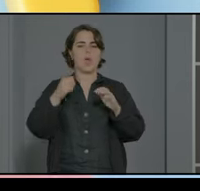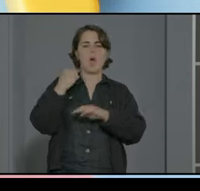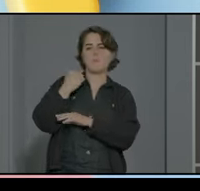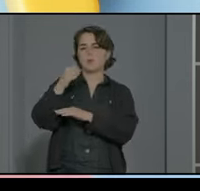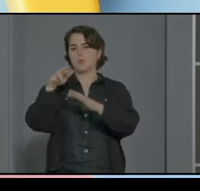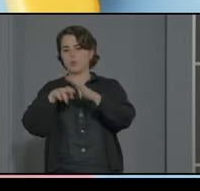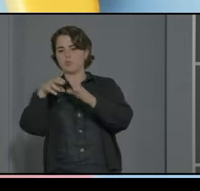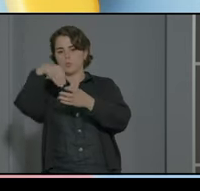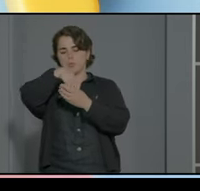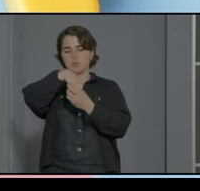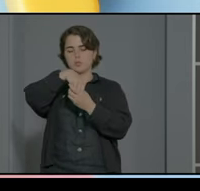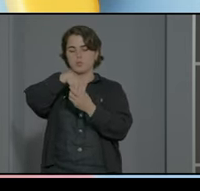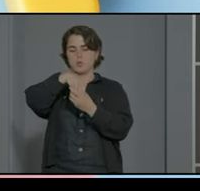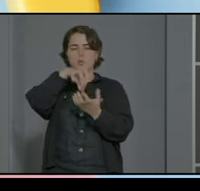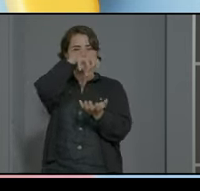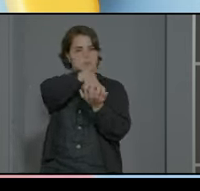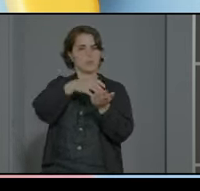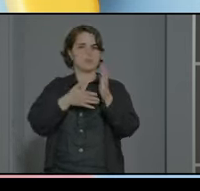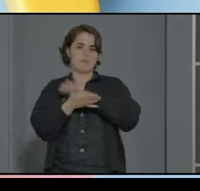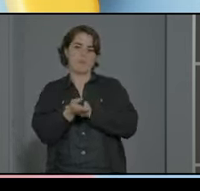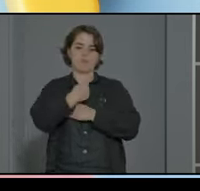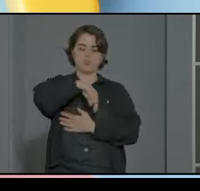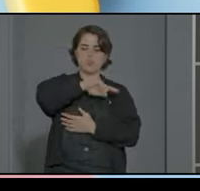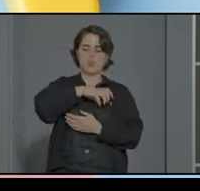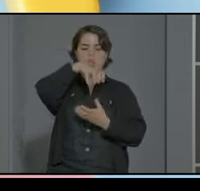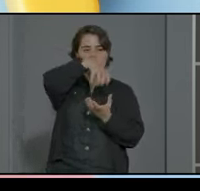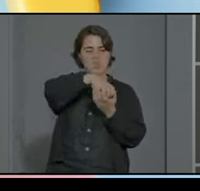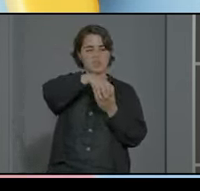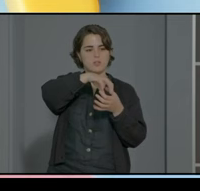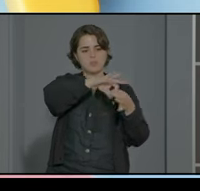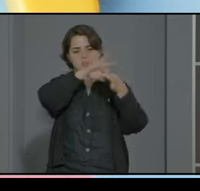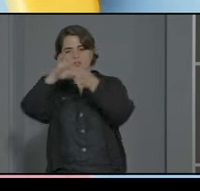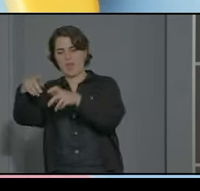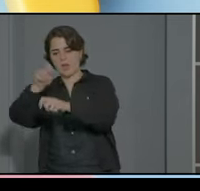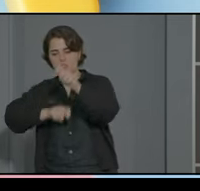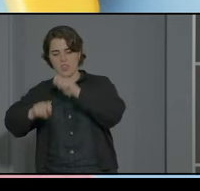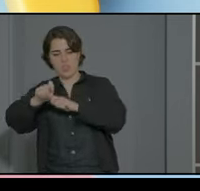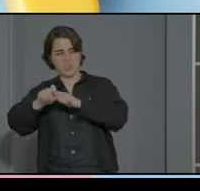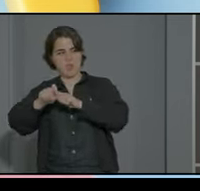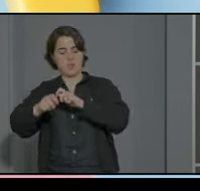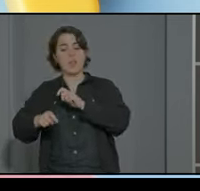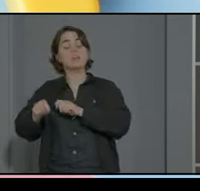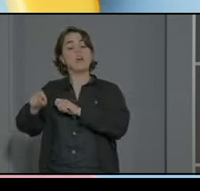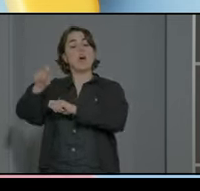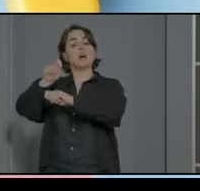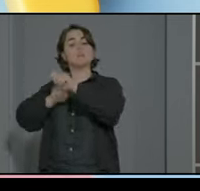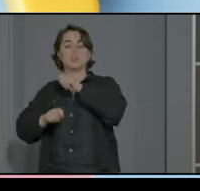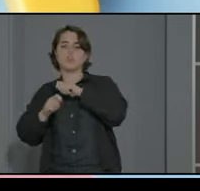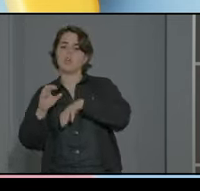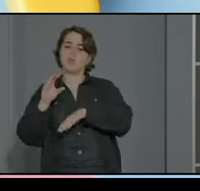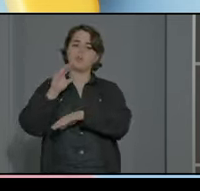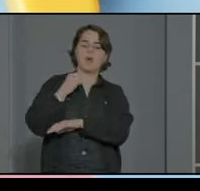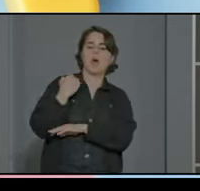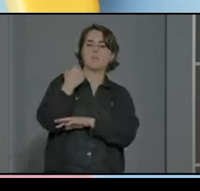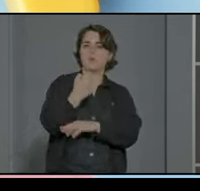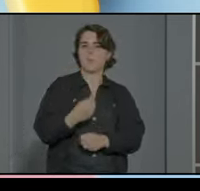de la entidad en nuestro caso somos un centro que pertenece a una asociación y esa asociación también puede aportar más apoyos